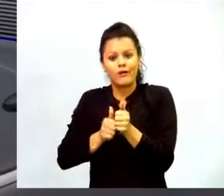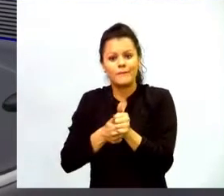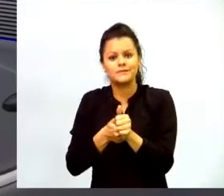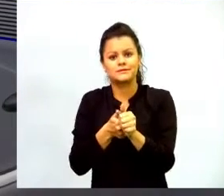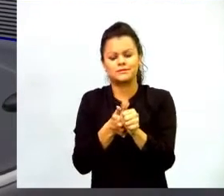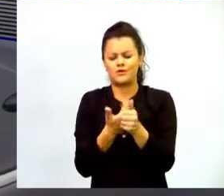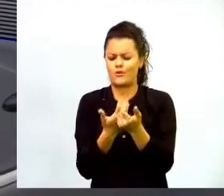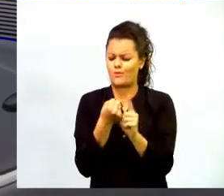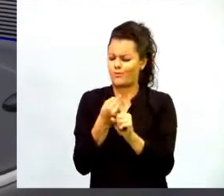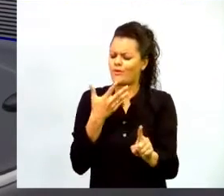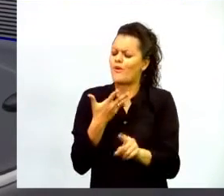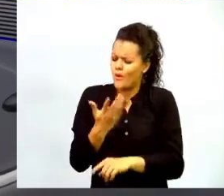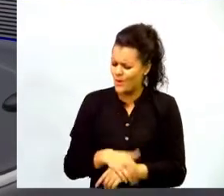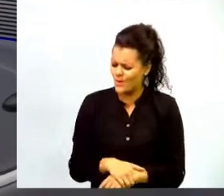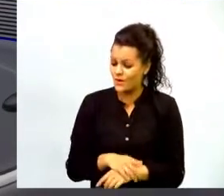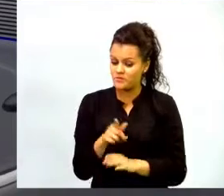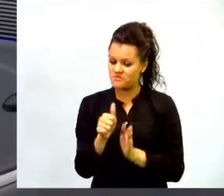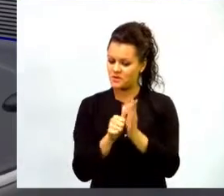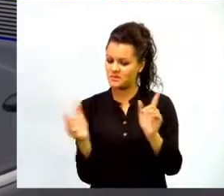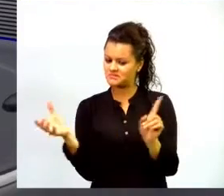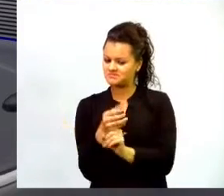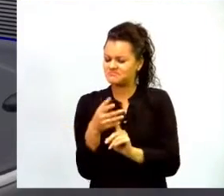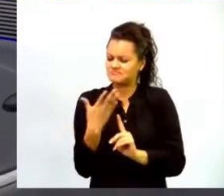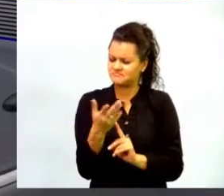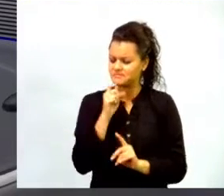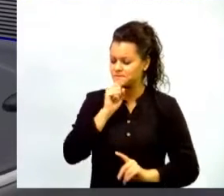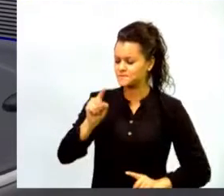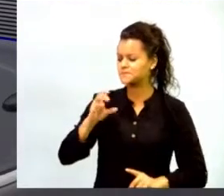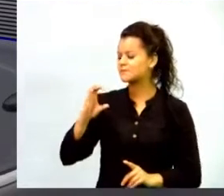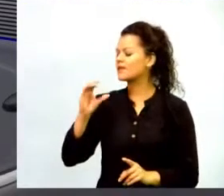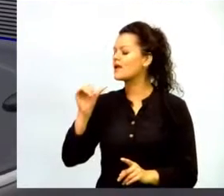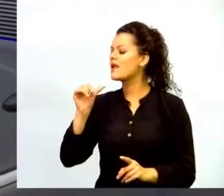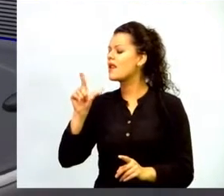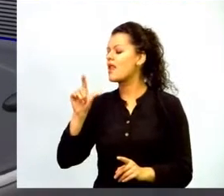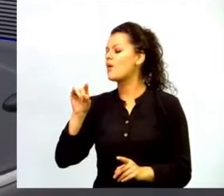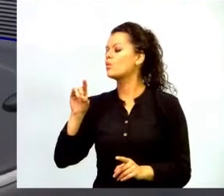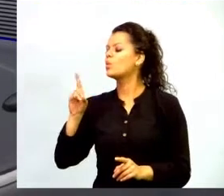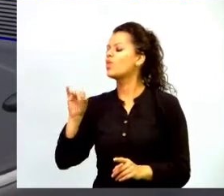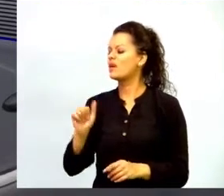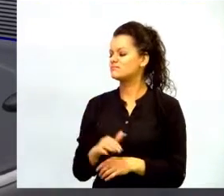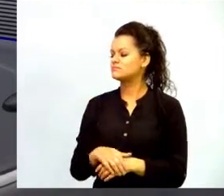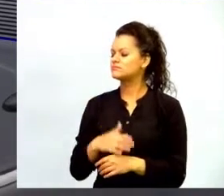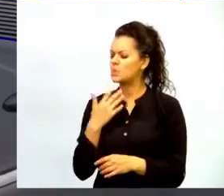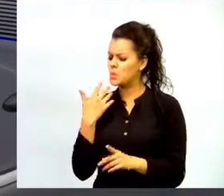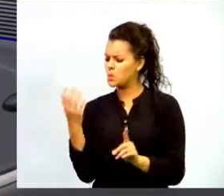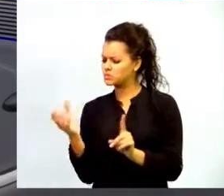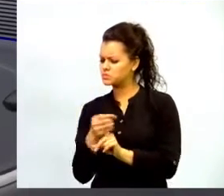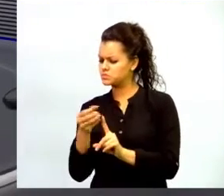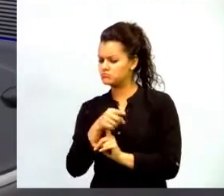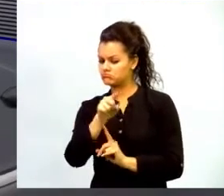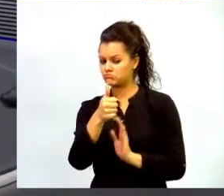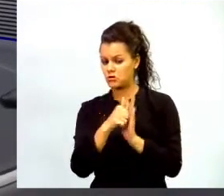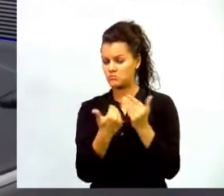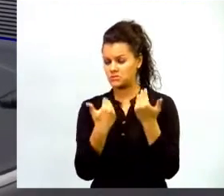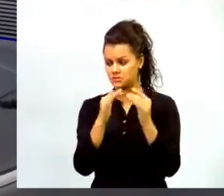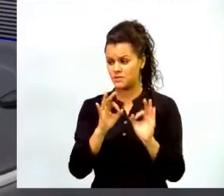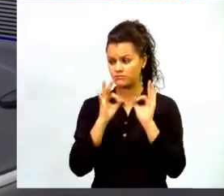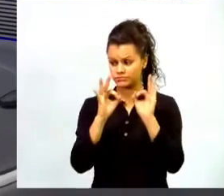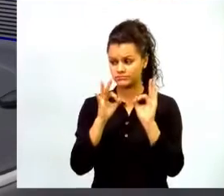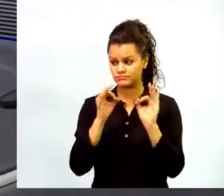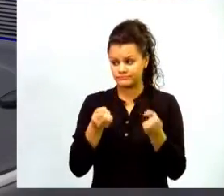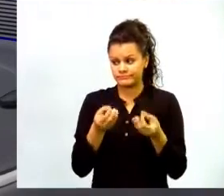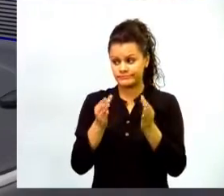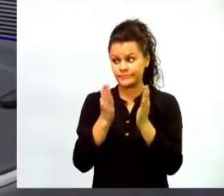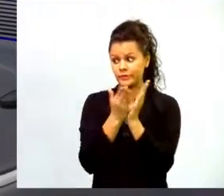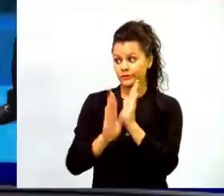encontrado en esos programas Claudia al momento de identificar esos factores de calidad en los programas para la